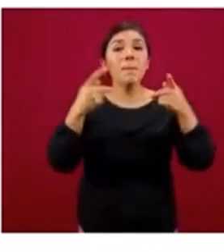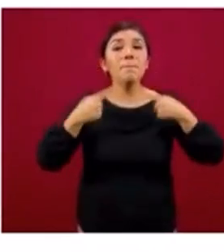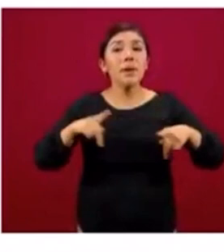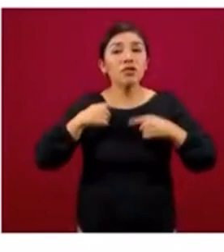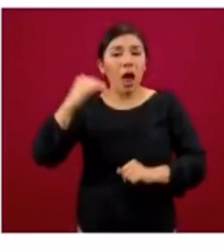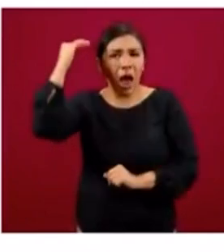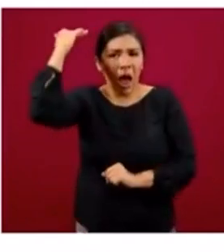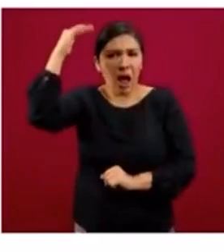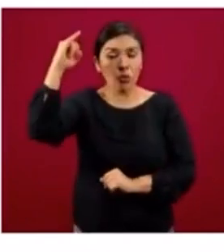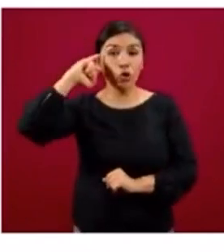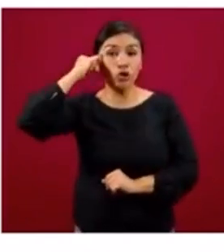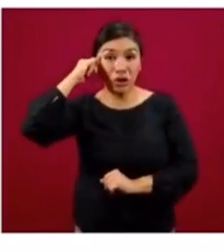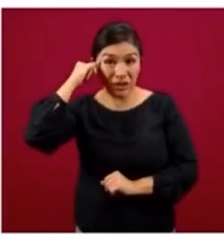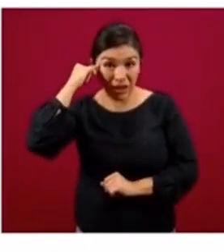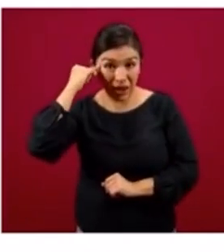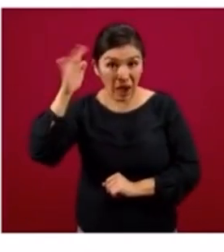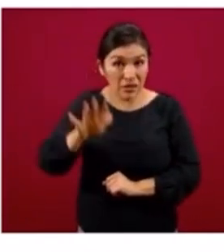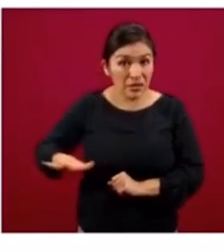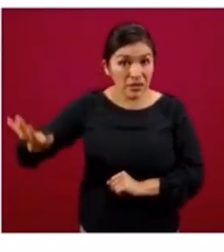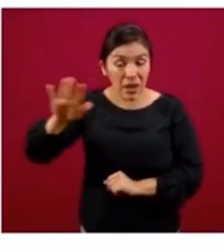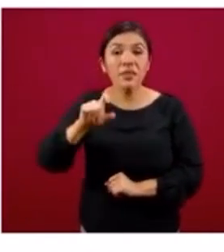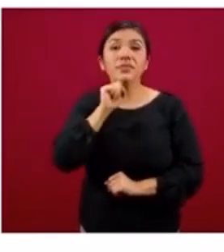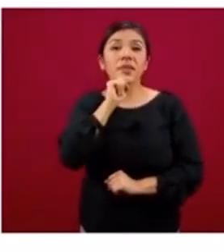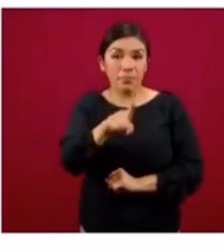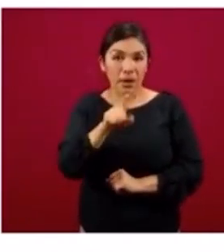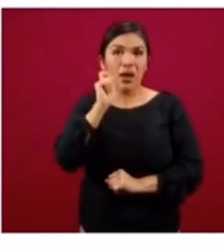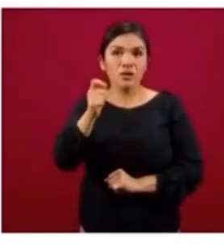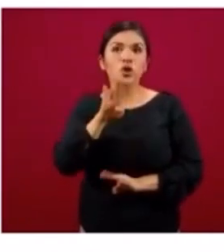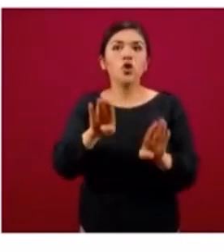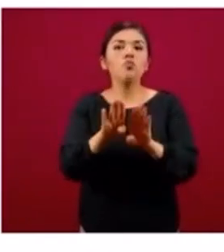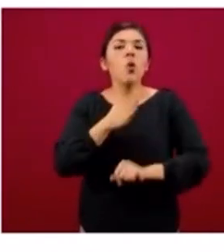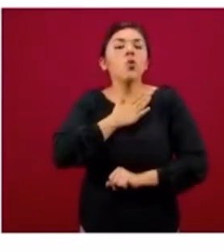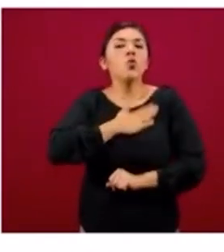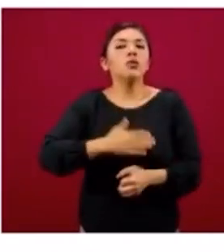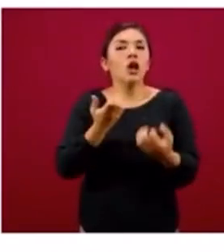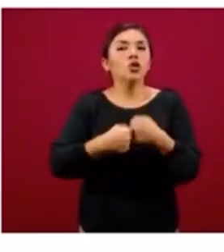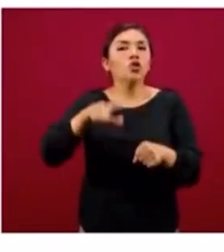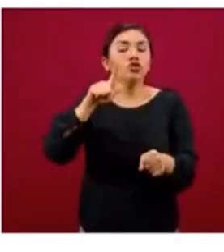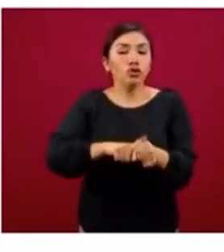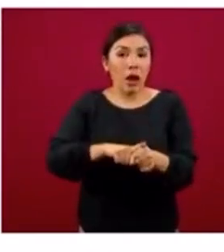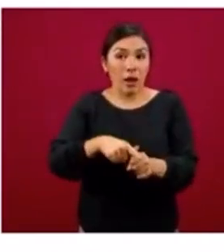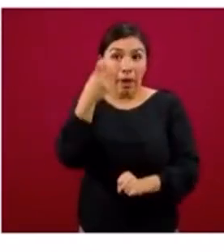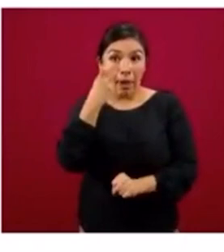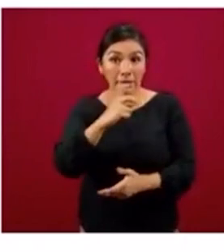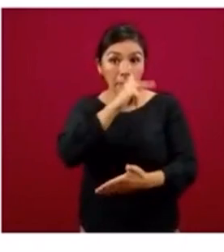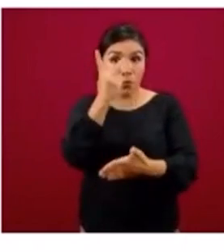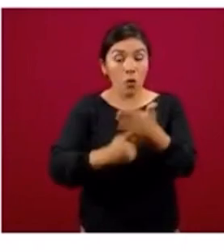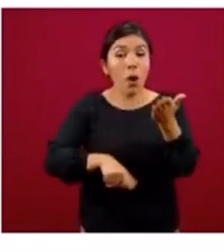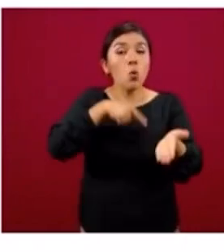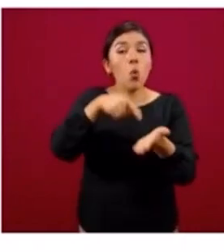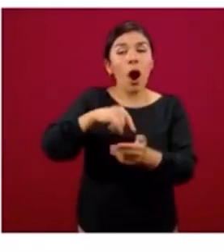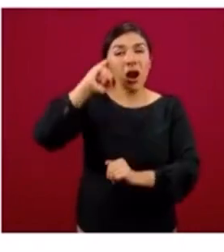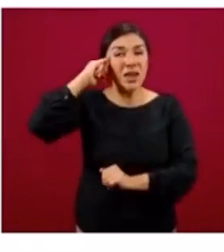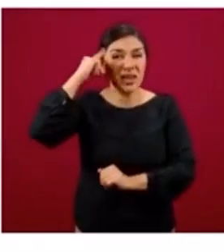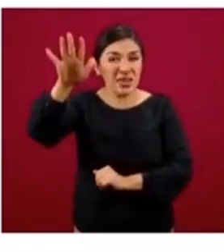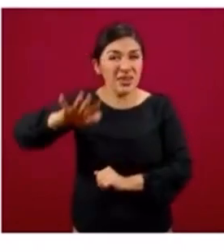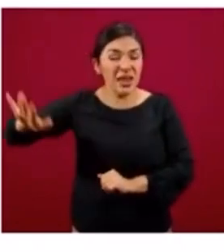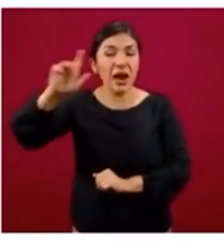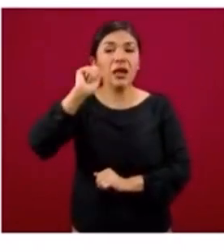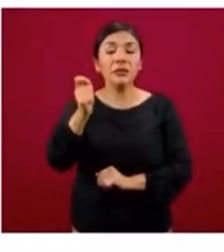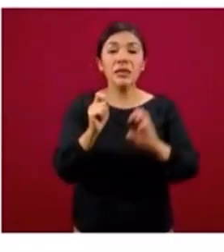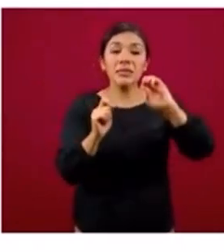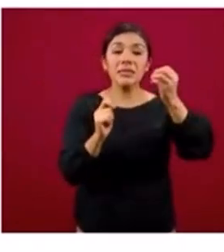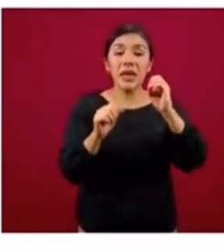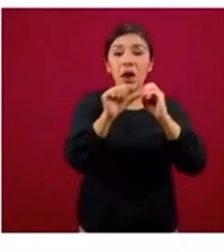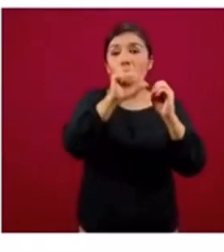esto es una cuestión de justicia social. Recordarles que nuestro programa en zona indígena es de cero